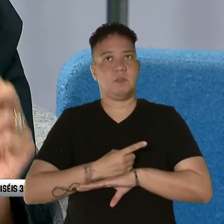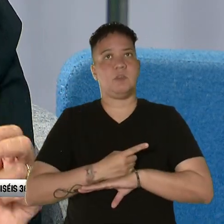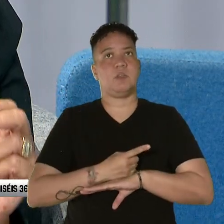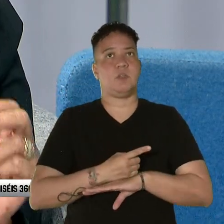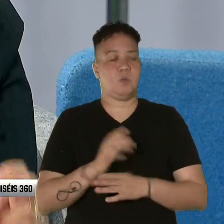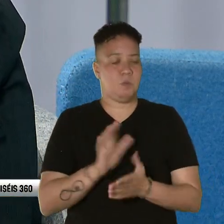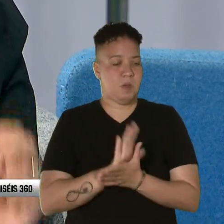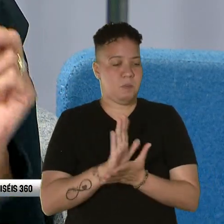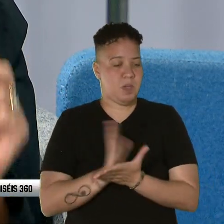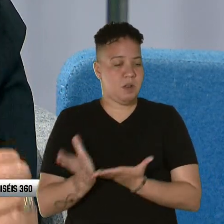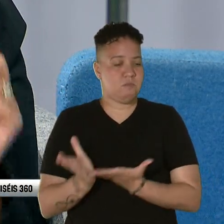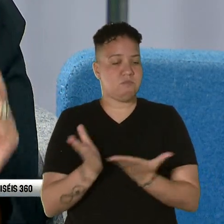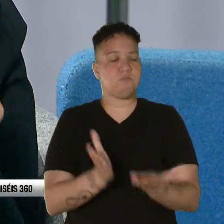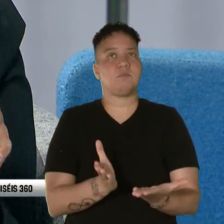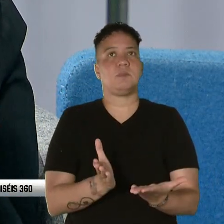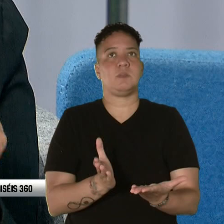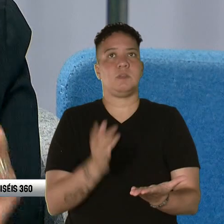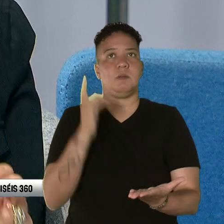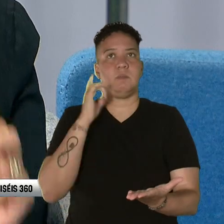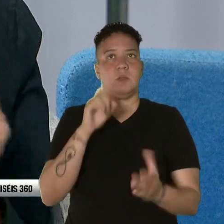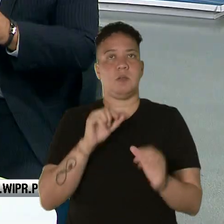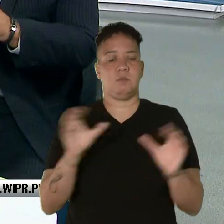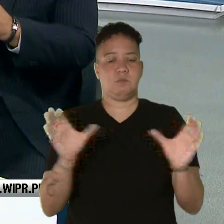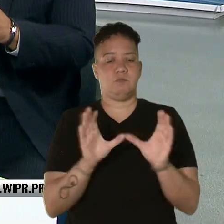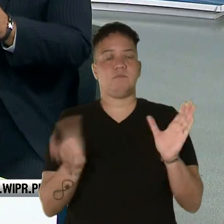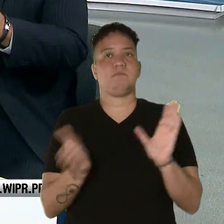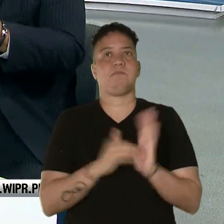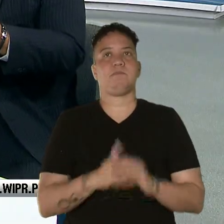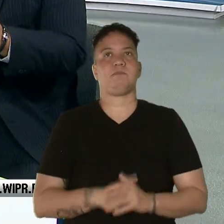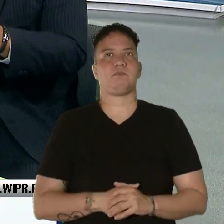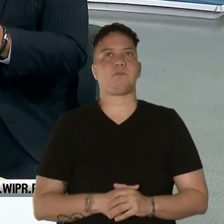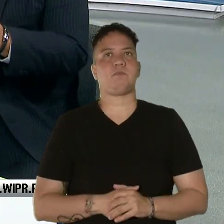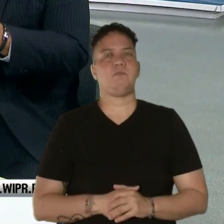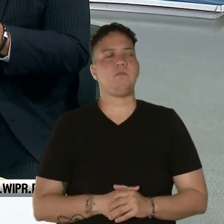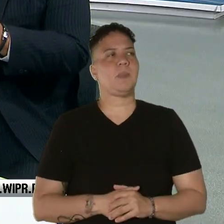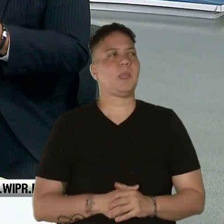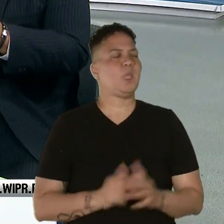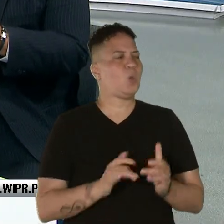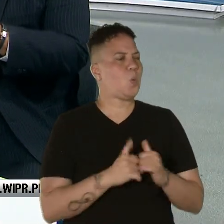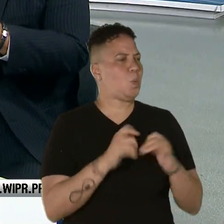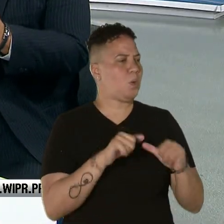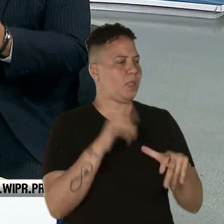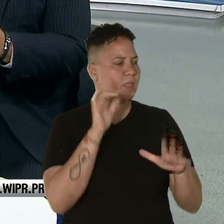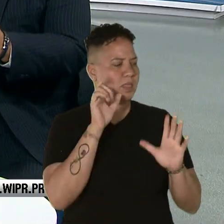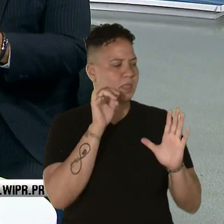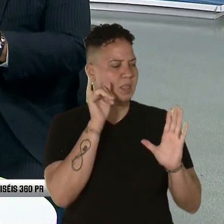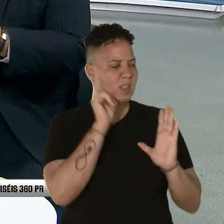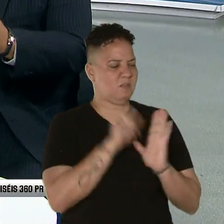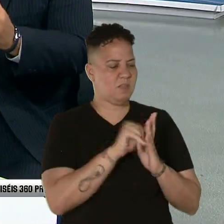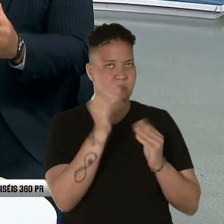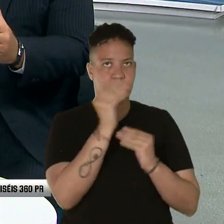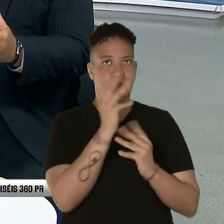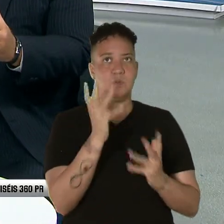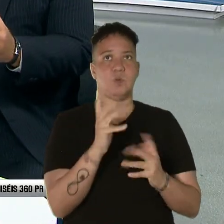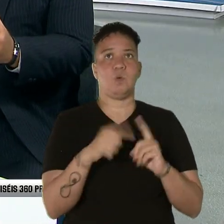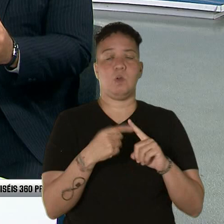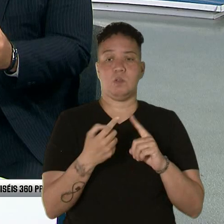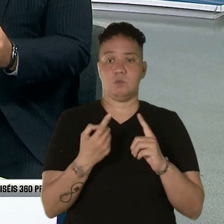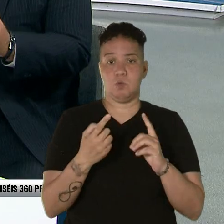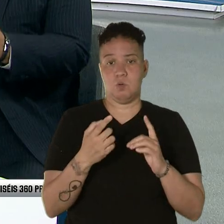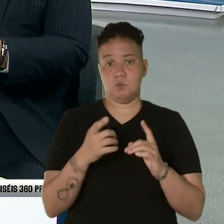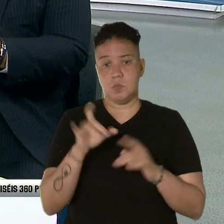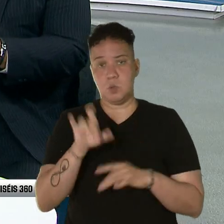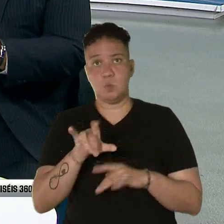lleves los papeles necesarios para recertificar. Entonces, ¿cómo pueden identificar esa información cuando le corresponde